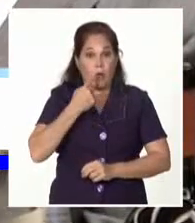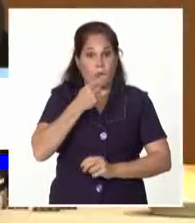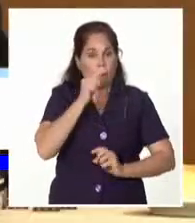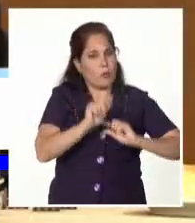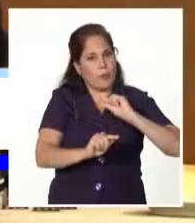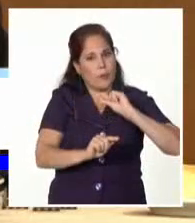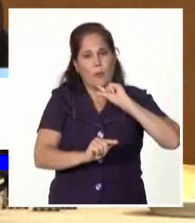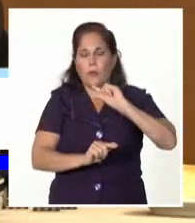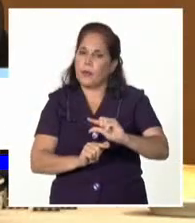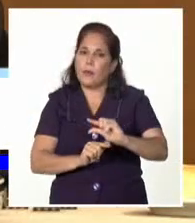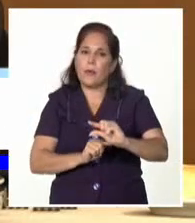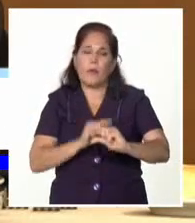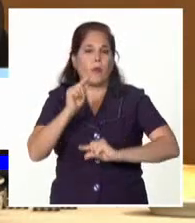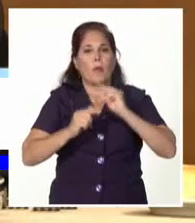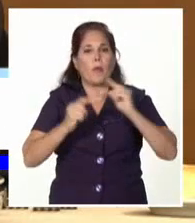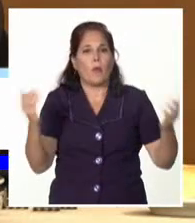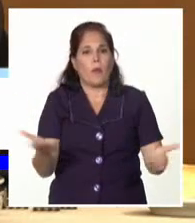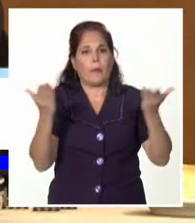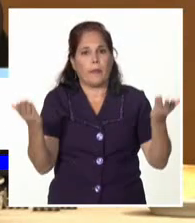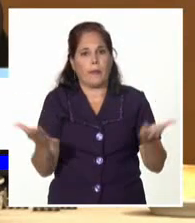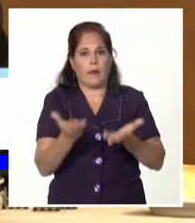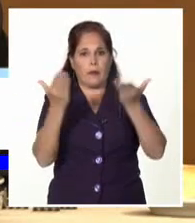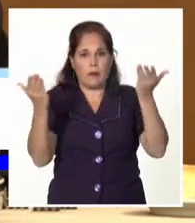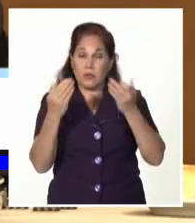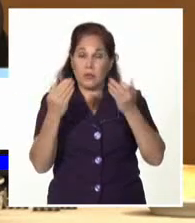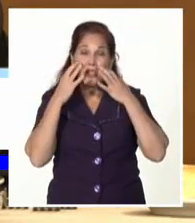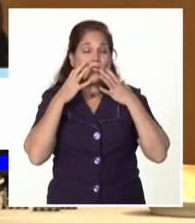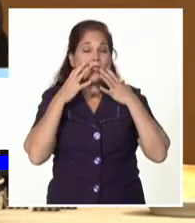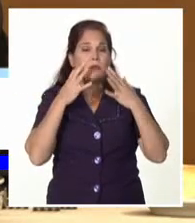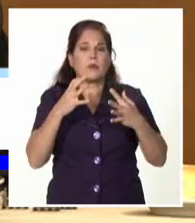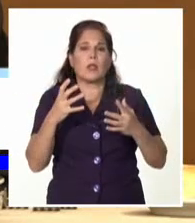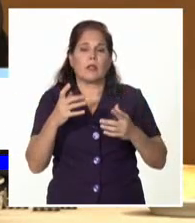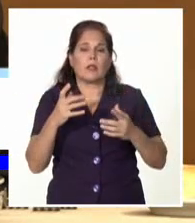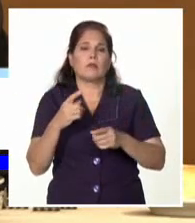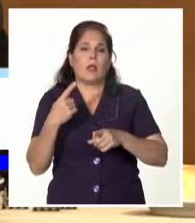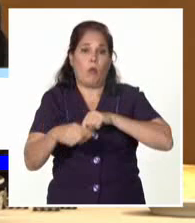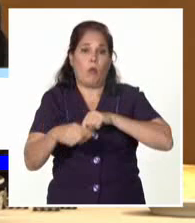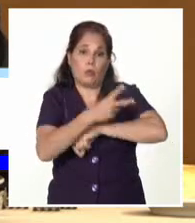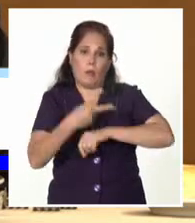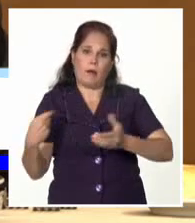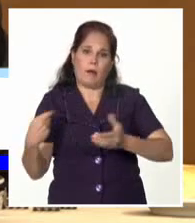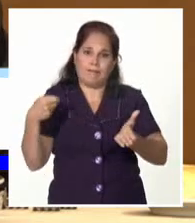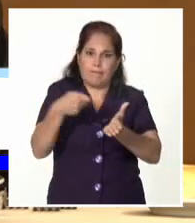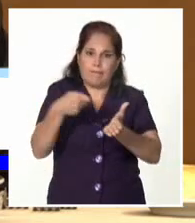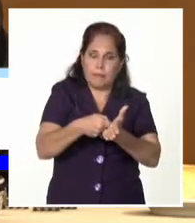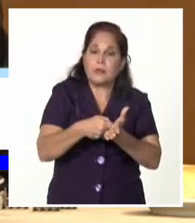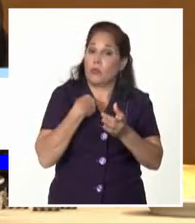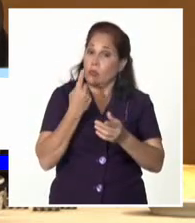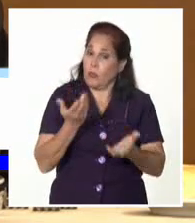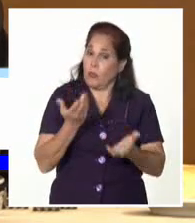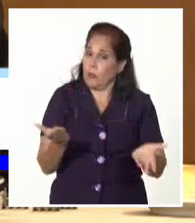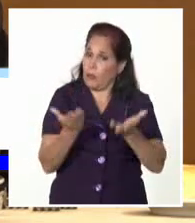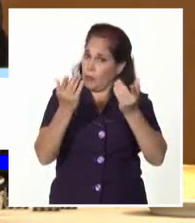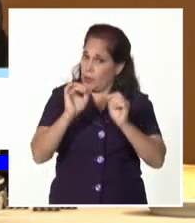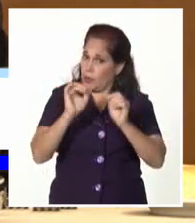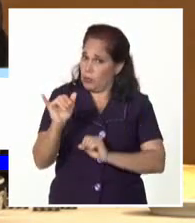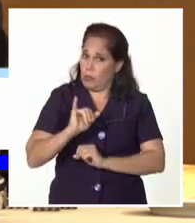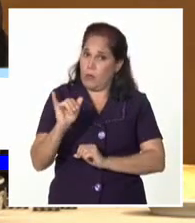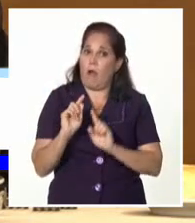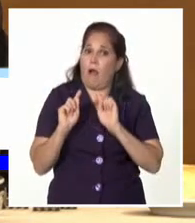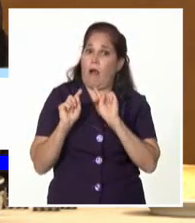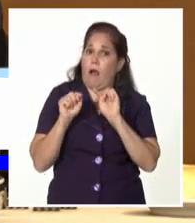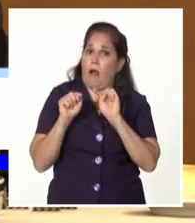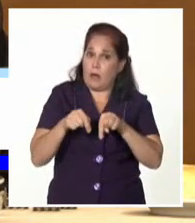grupo de pasos en estos momentos con relación a la inversión extranjera y estamos promoviendo también la presencia